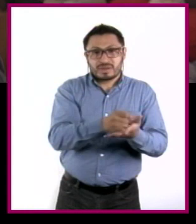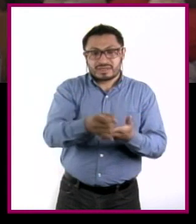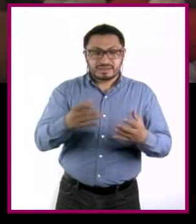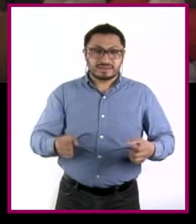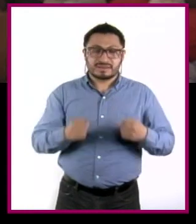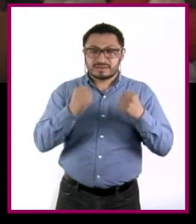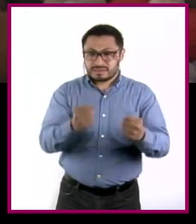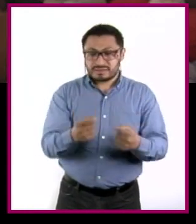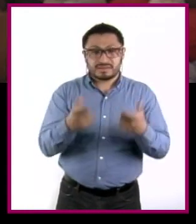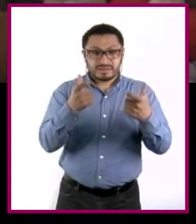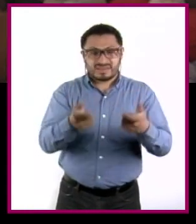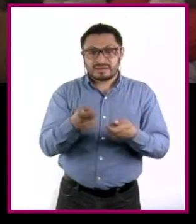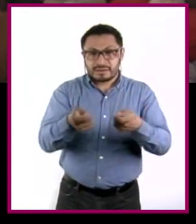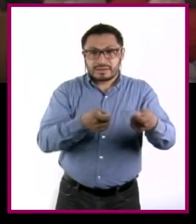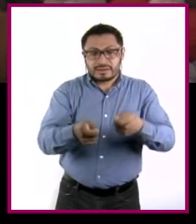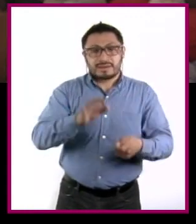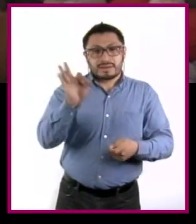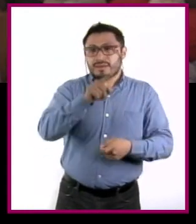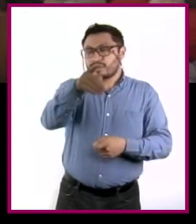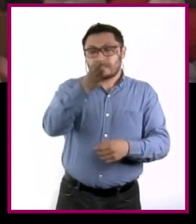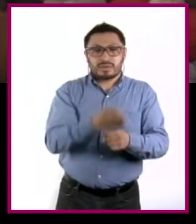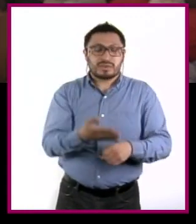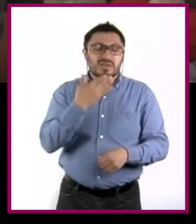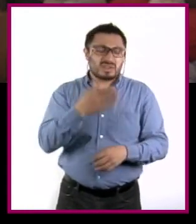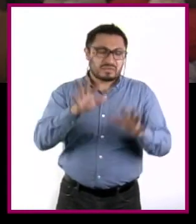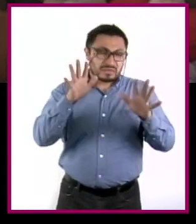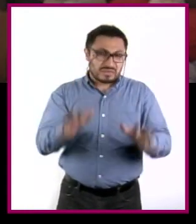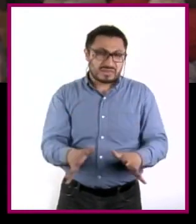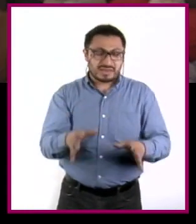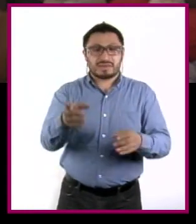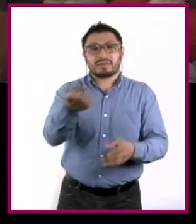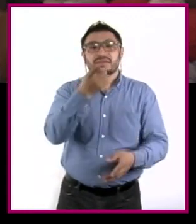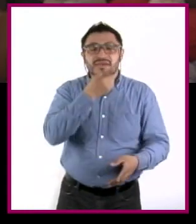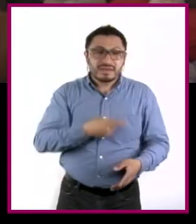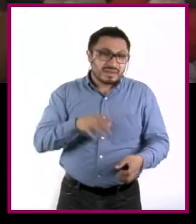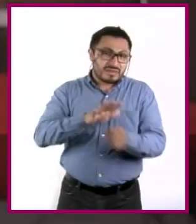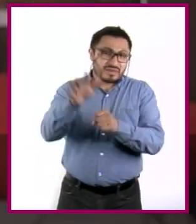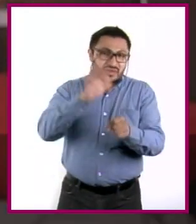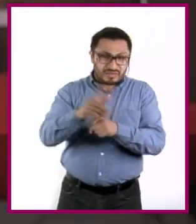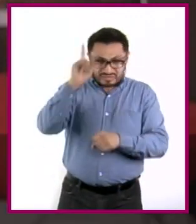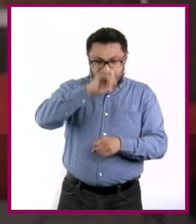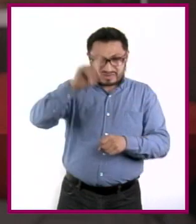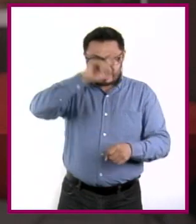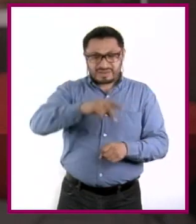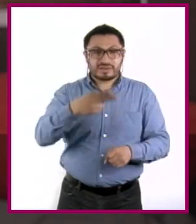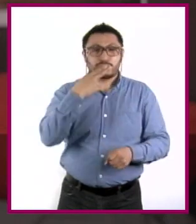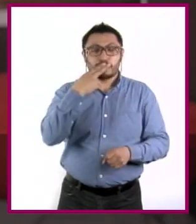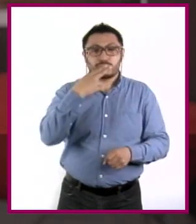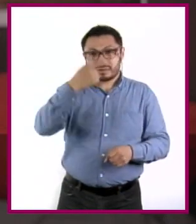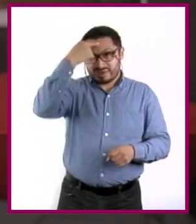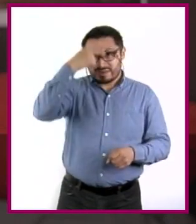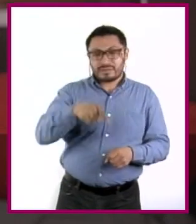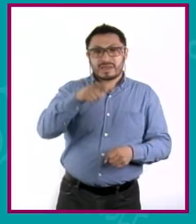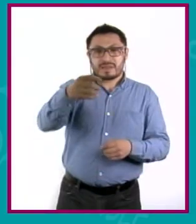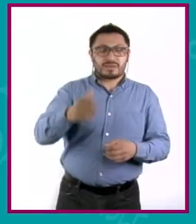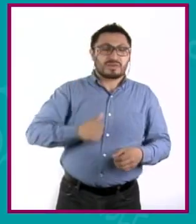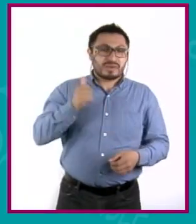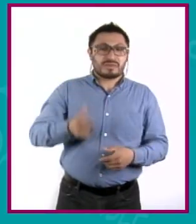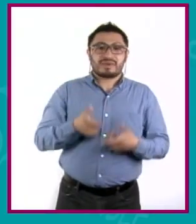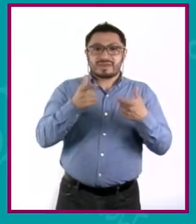sus finanzas. Y si ya son unos buenazos con eso, pásennos los tips que les hayan funcionado para aprovechar su dinero al máximo.